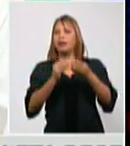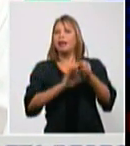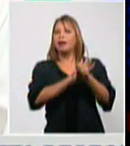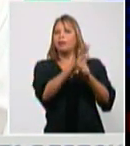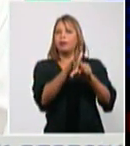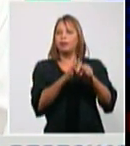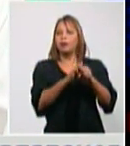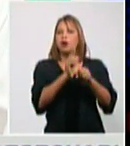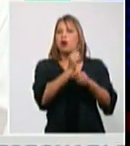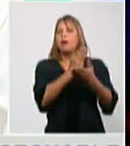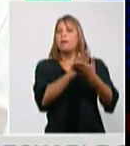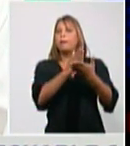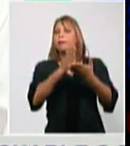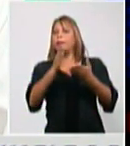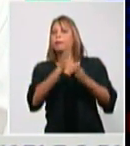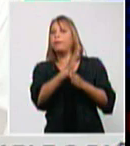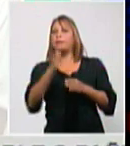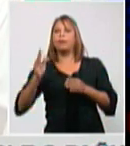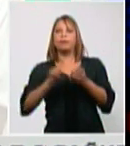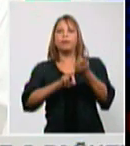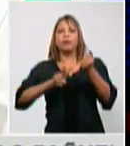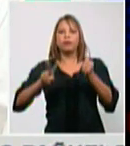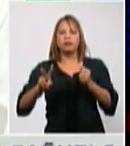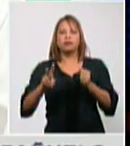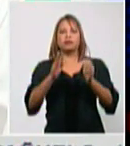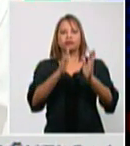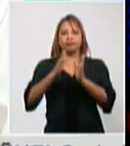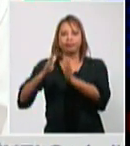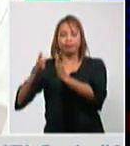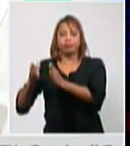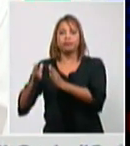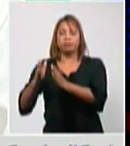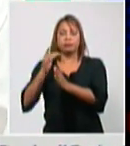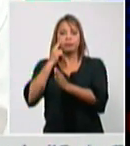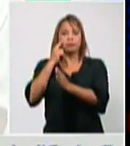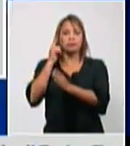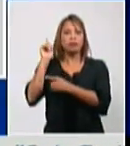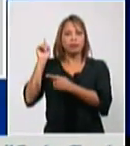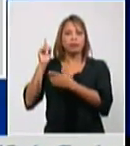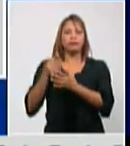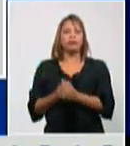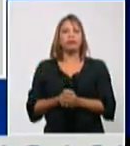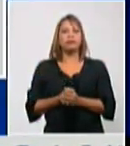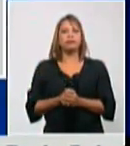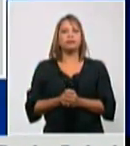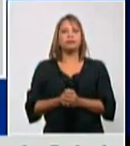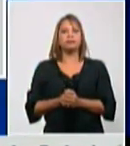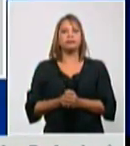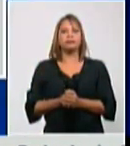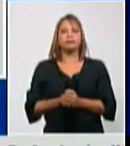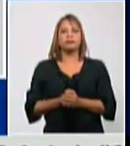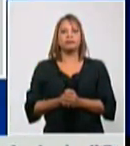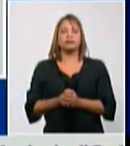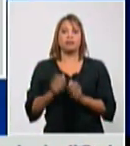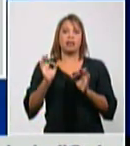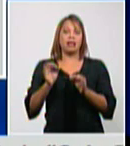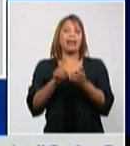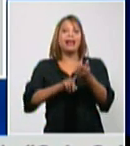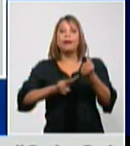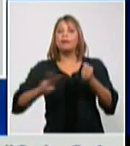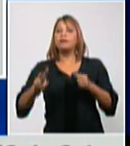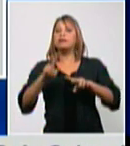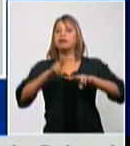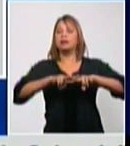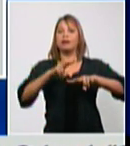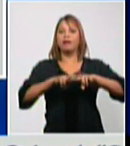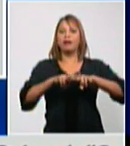provincia, como también lo hemos mostrado, pues realmente La Habana, es la que tiene